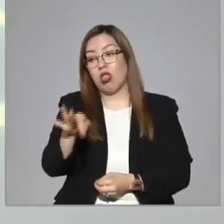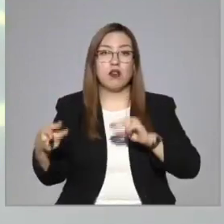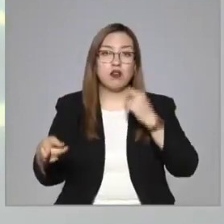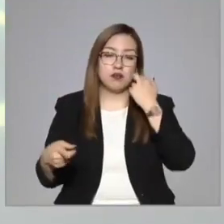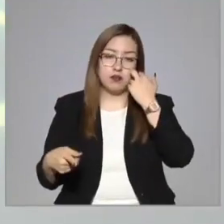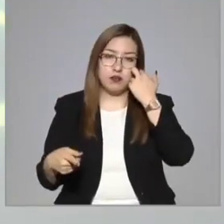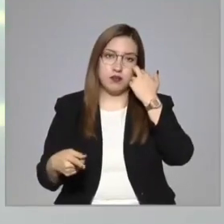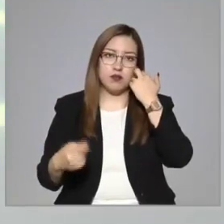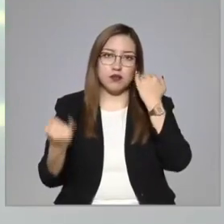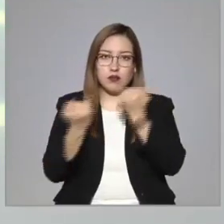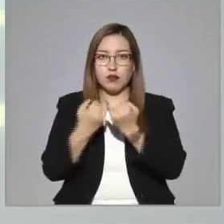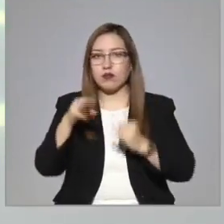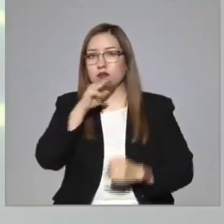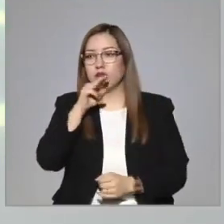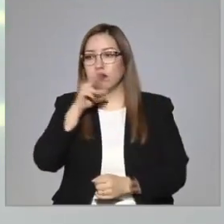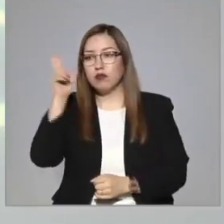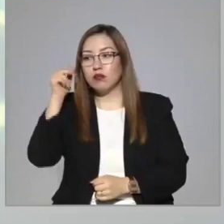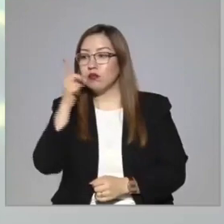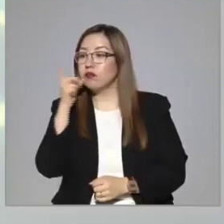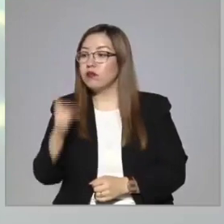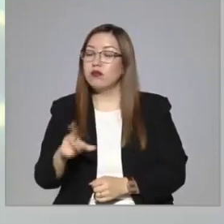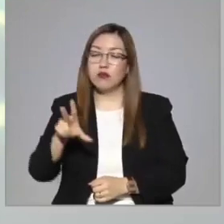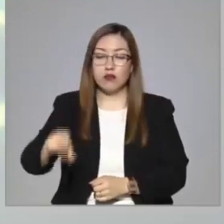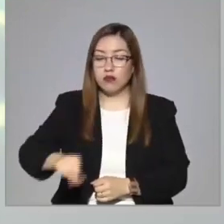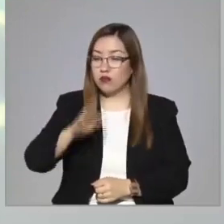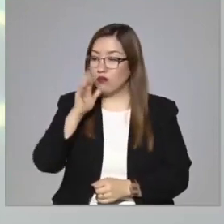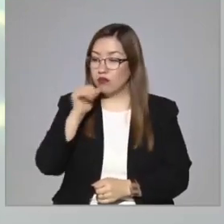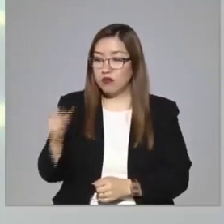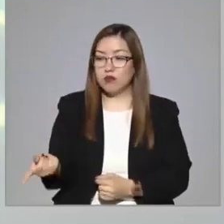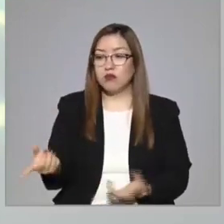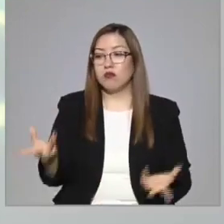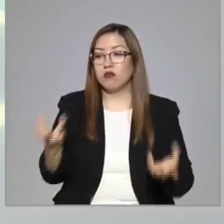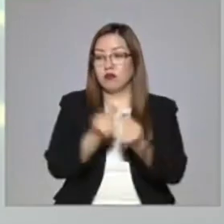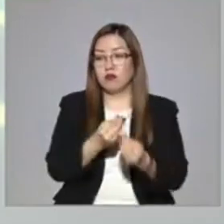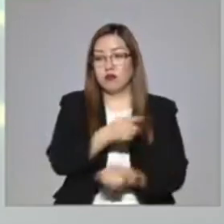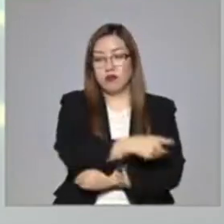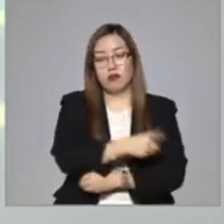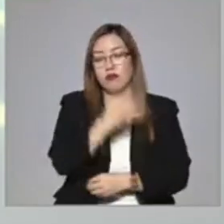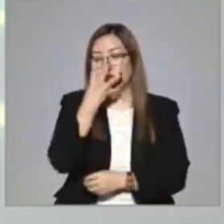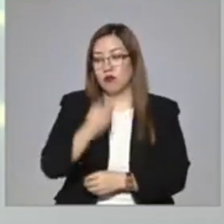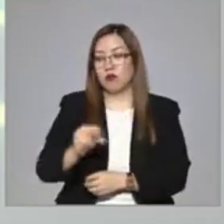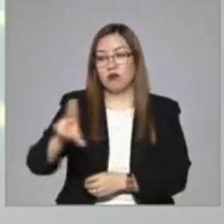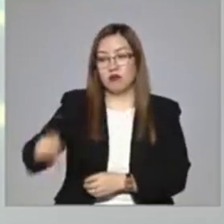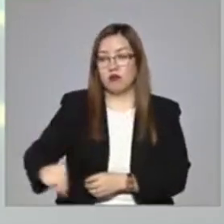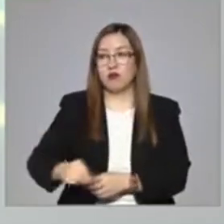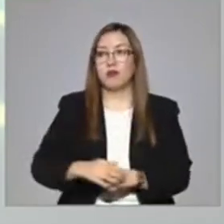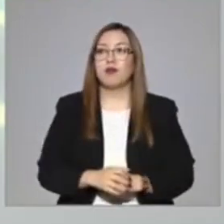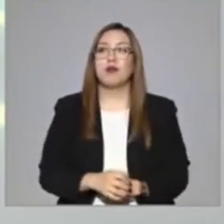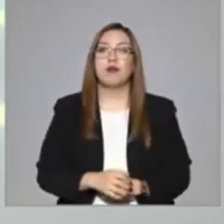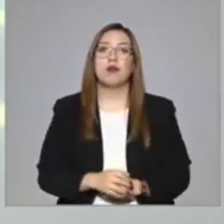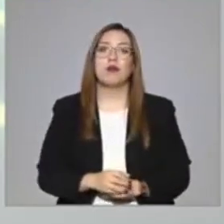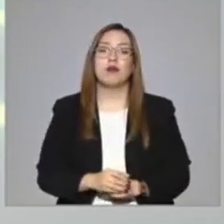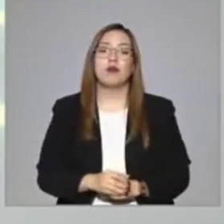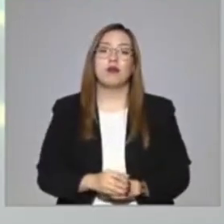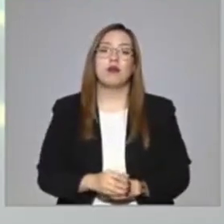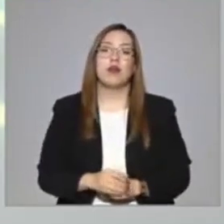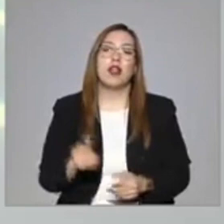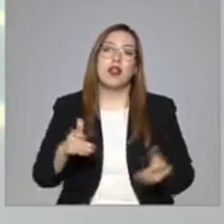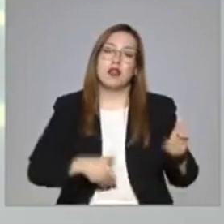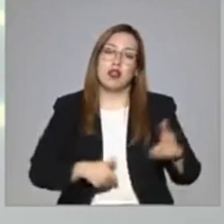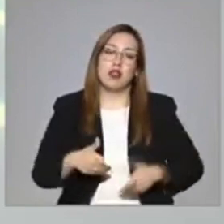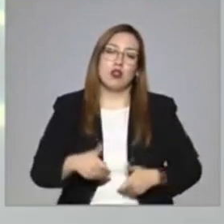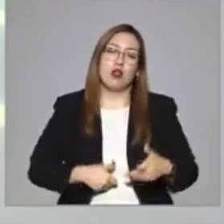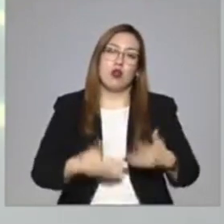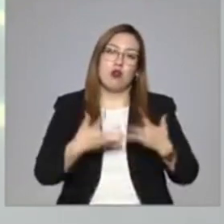la mamá liebre le dice a su hija que no, que no puede juntarse con los zorros. Obviamente, como buen teatro infantil,